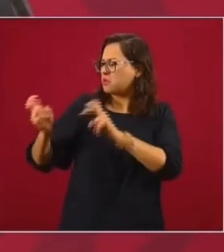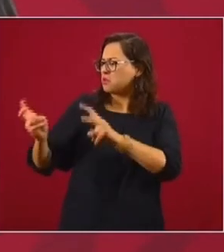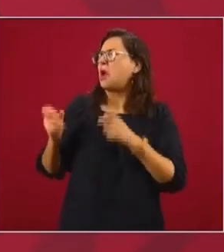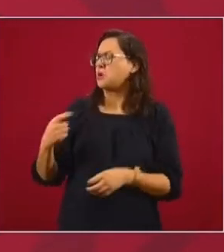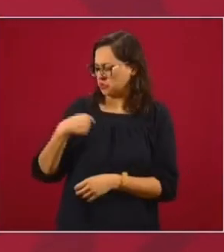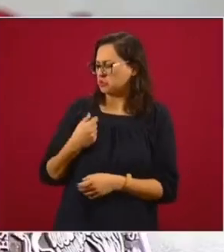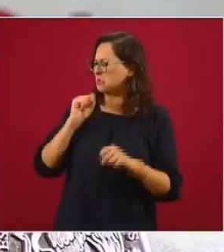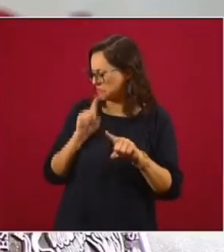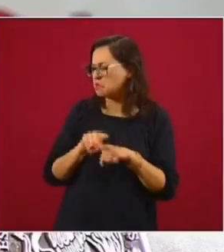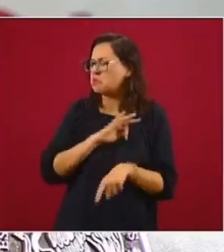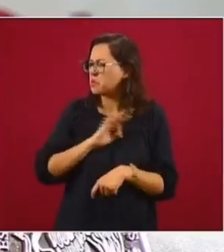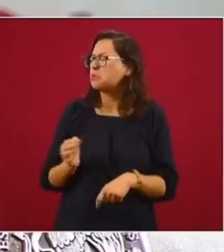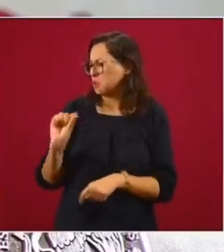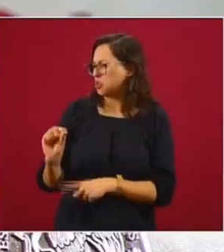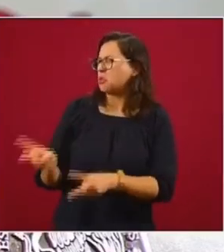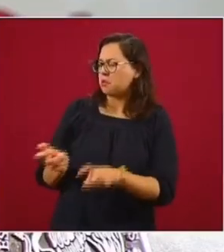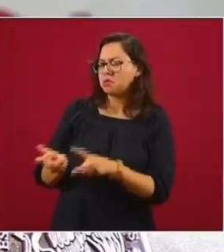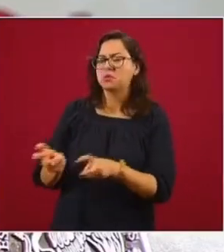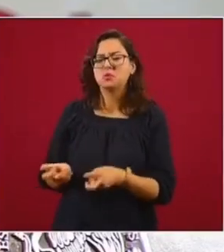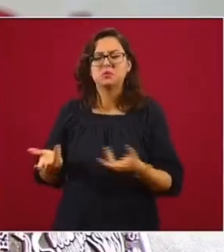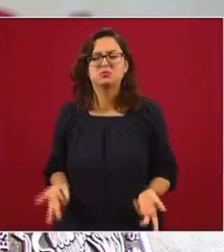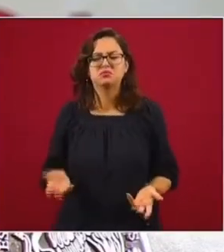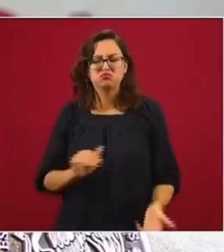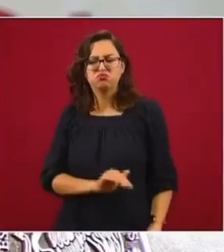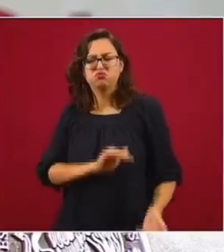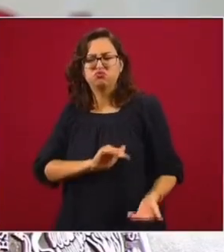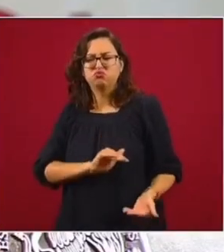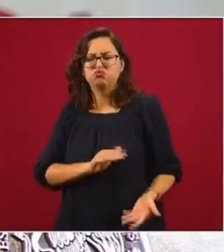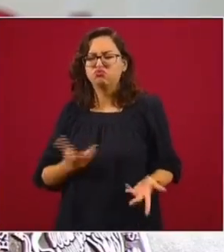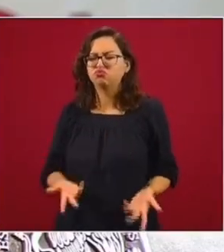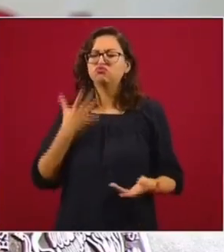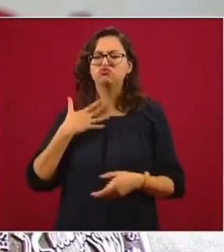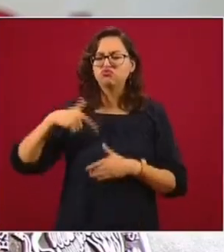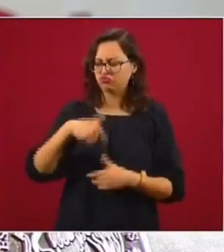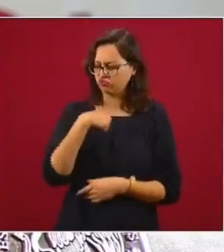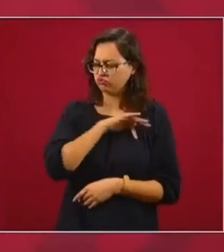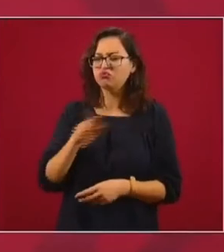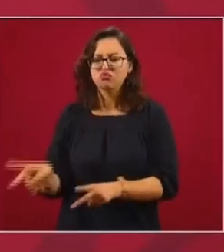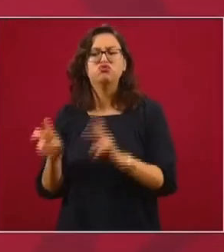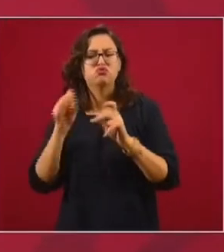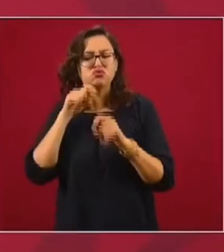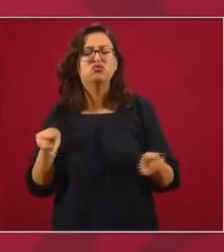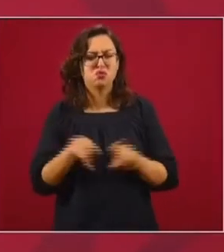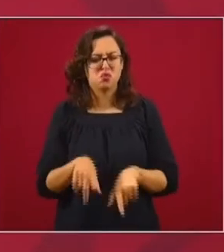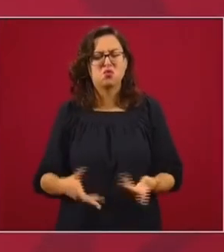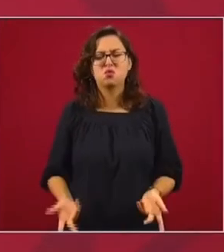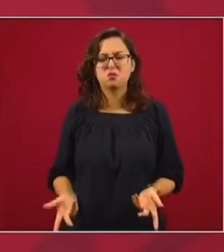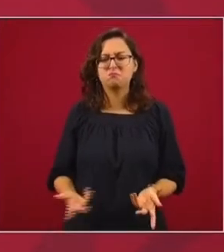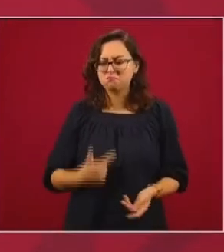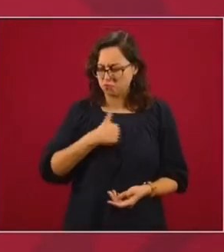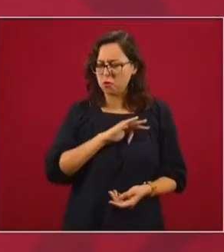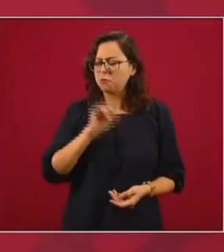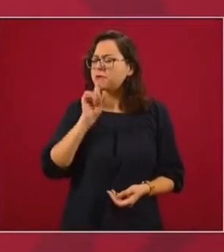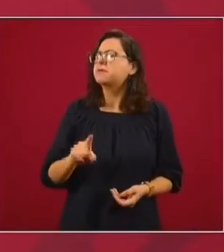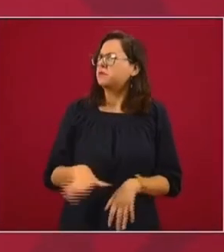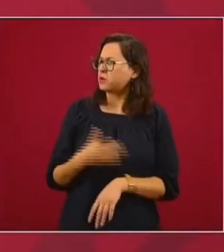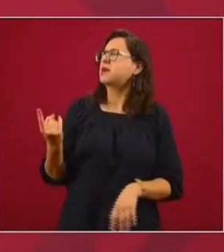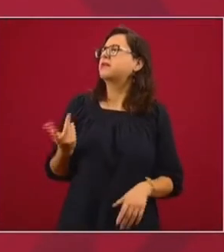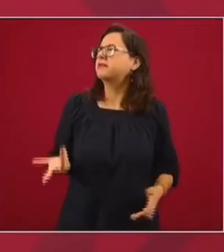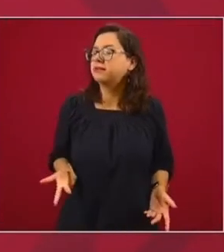¿por qué no voy a sacar yo un bidón de gasolina? ¿Por qué no voy a tener mi toma clandestina?